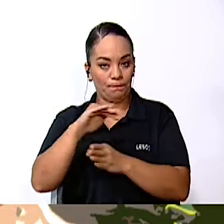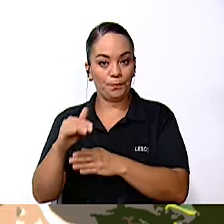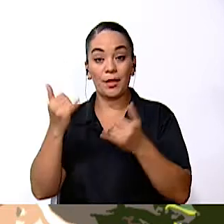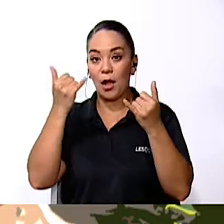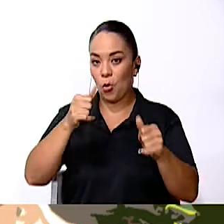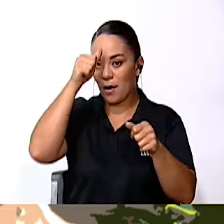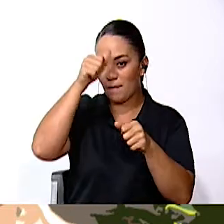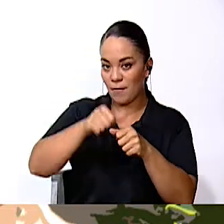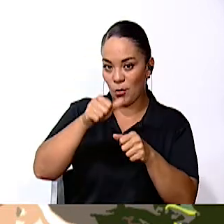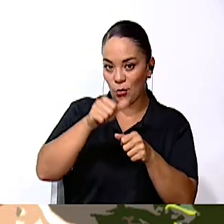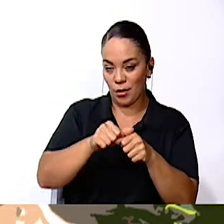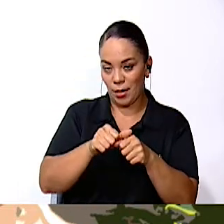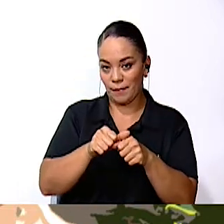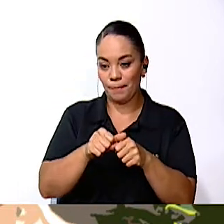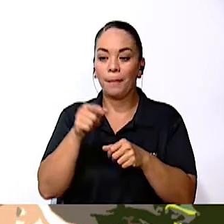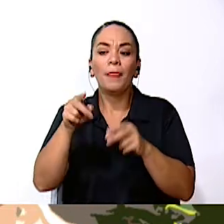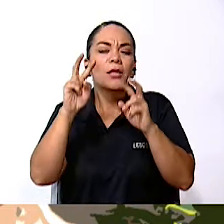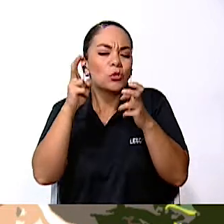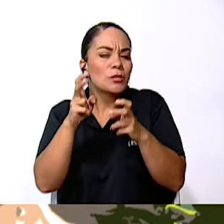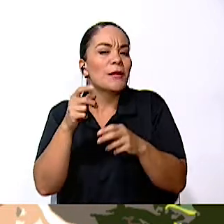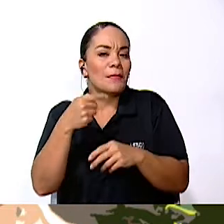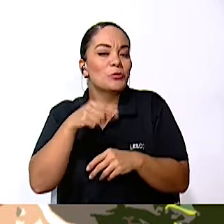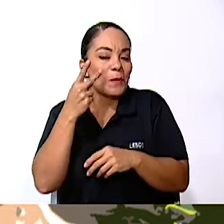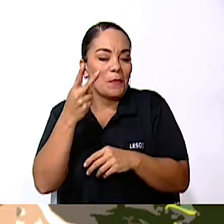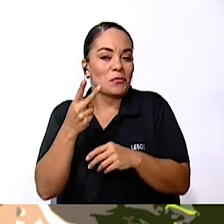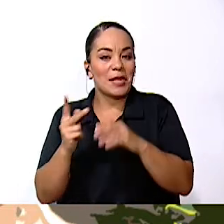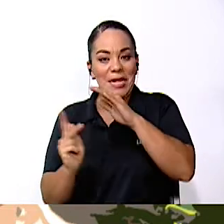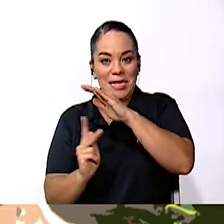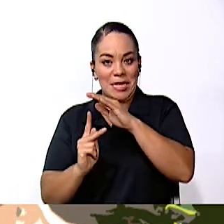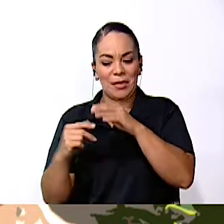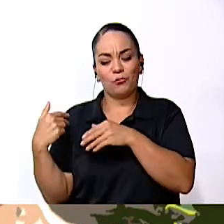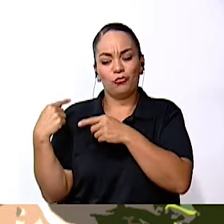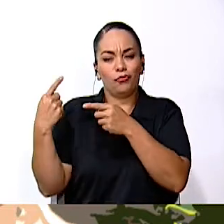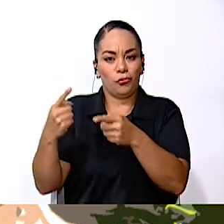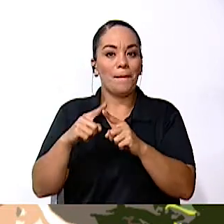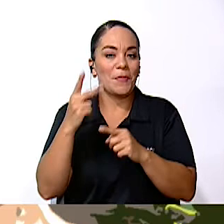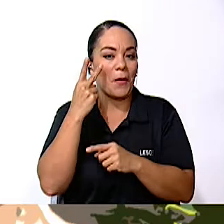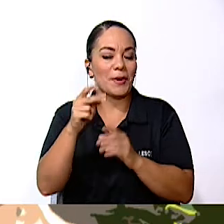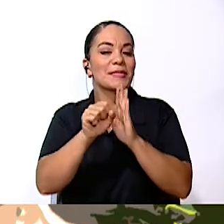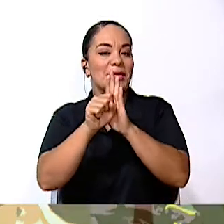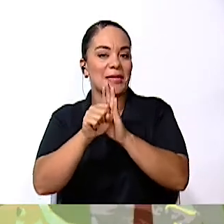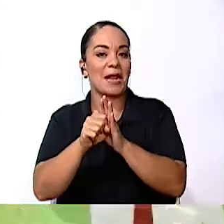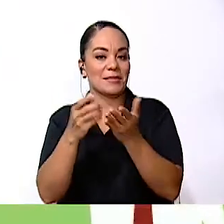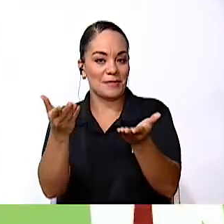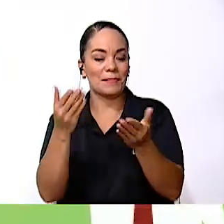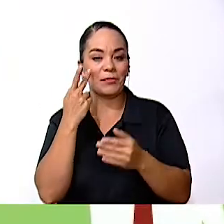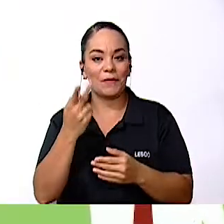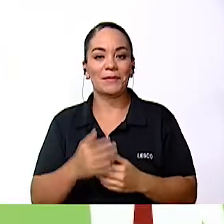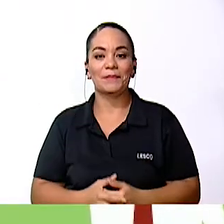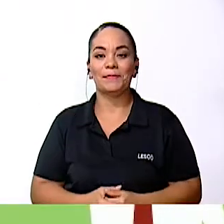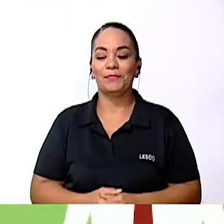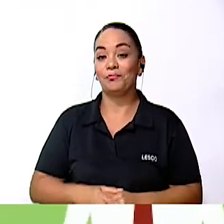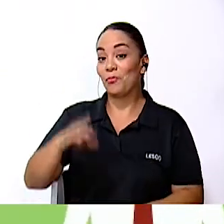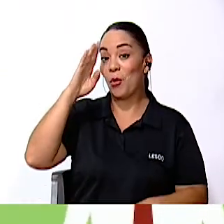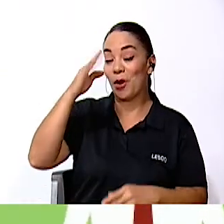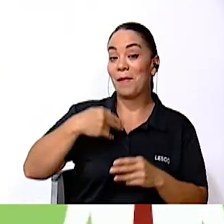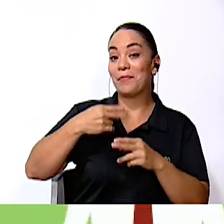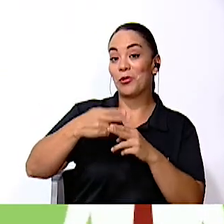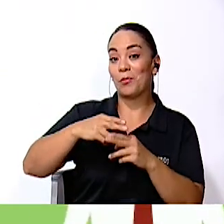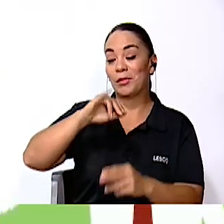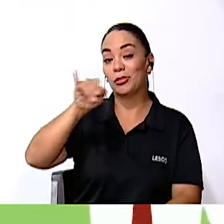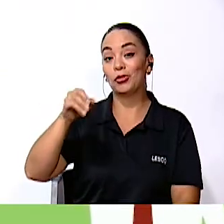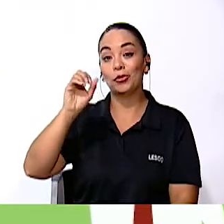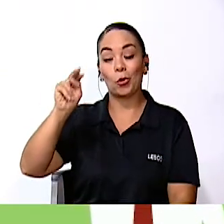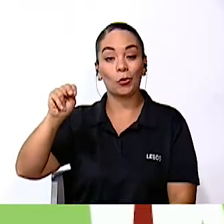los han visto desde el kinder Pero vamos a ver lo que son las señales de tránsito Pónganle atención Hola, mi nombre es Johnny